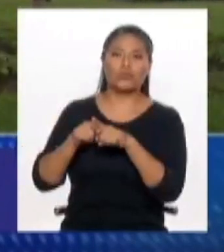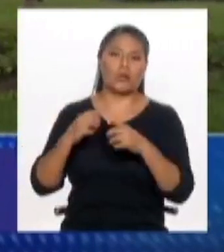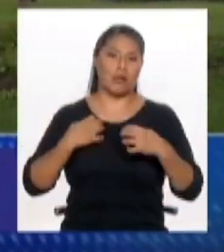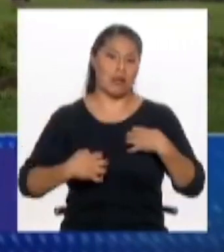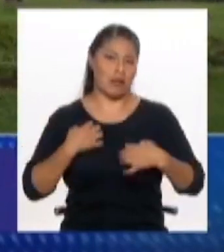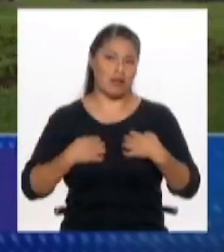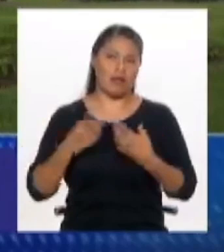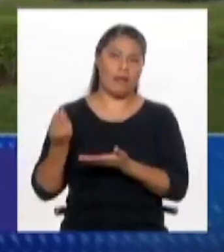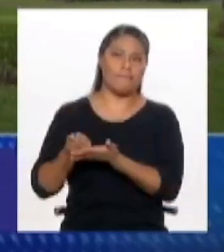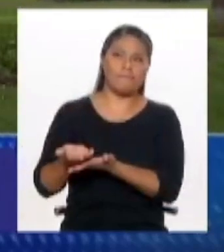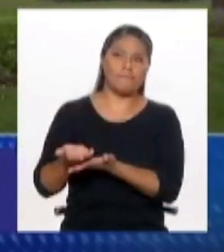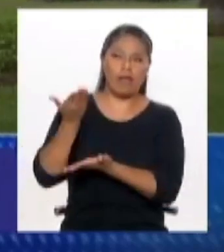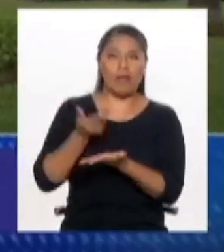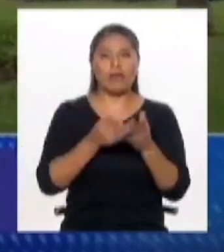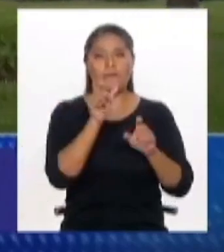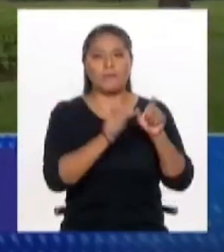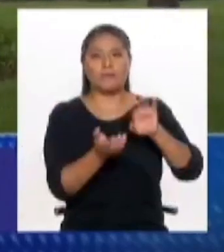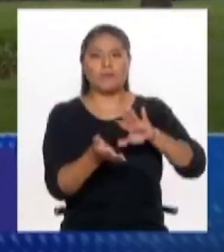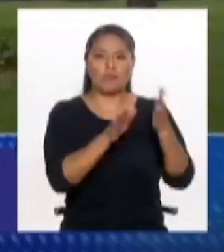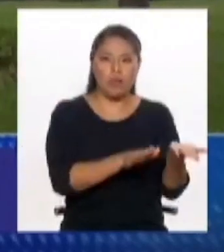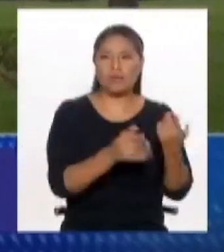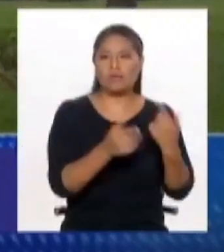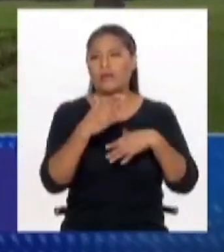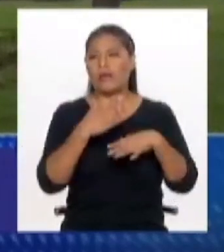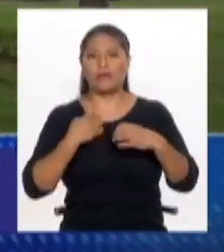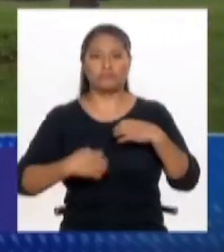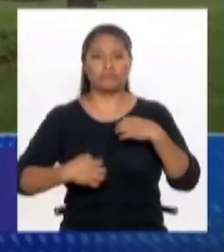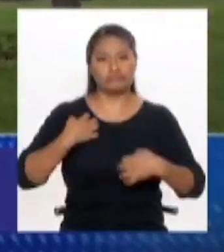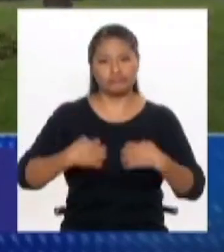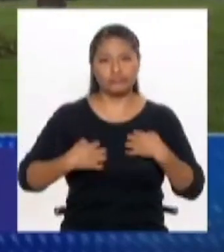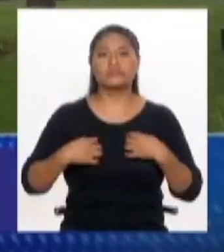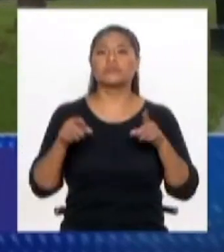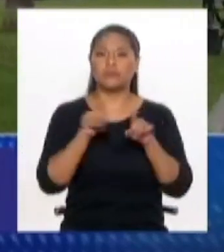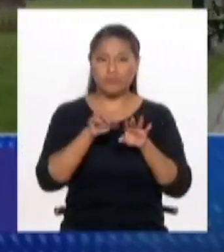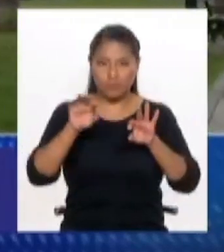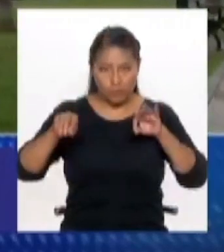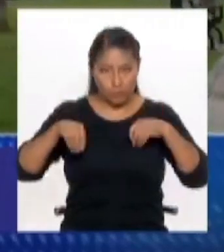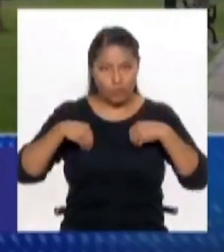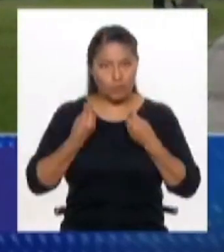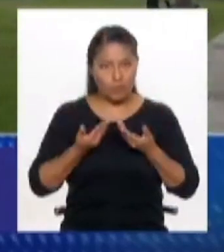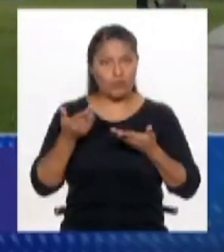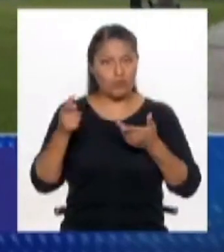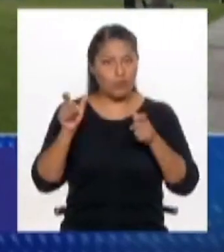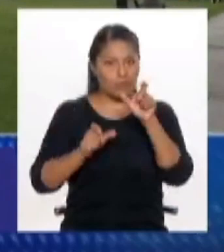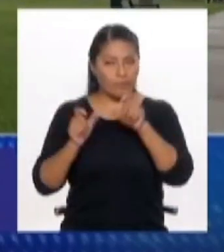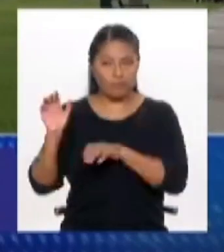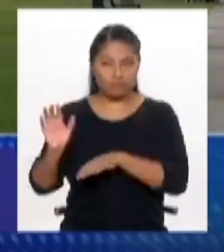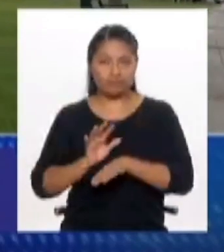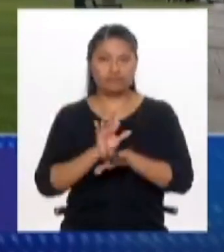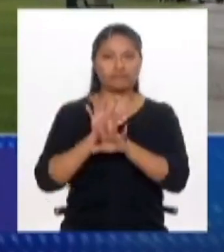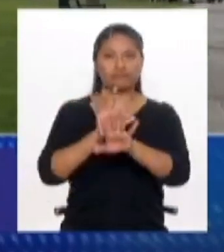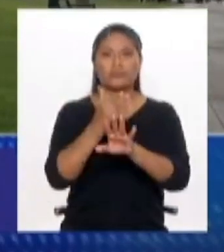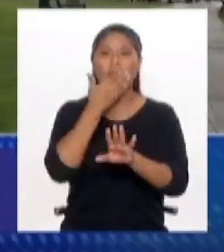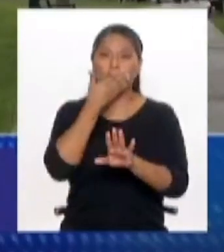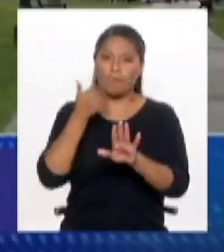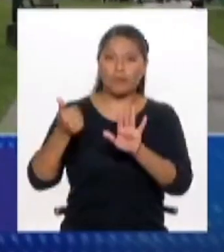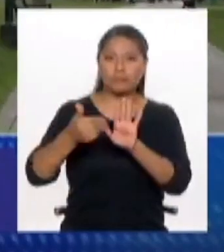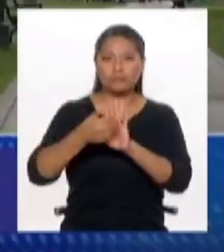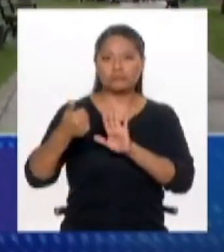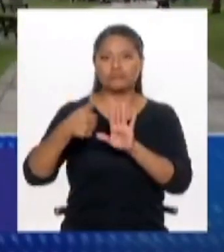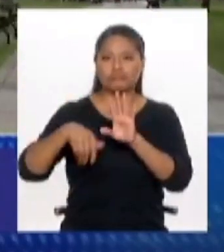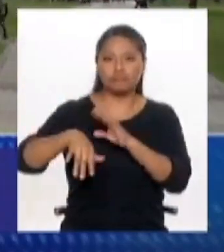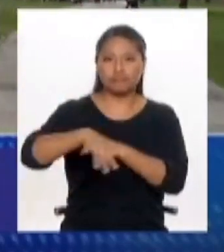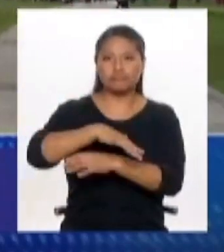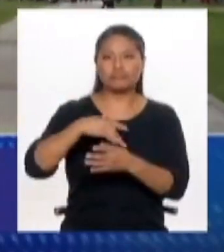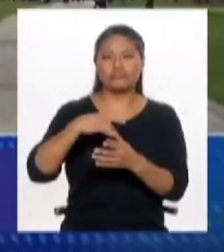por aumento de salarios, por las muertes que han habido hace poco, sino también por una ciudad mejor. Eso sucede